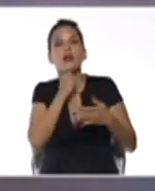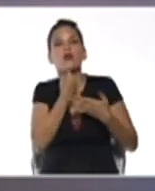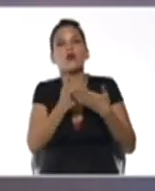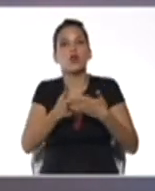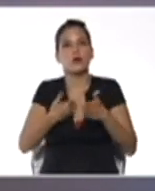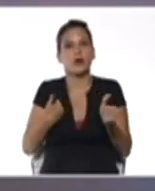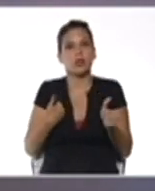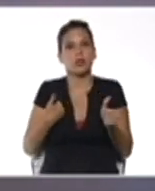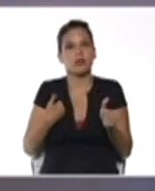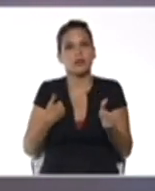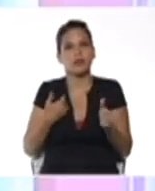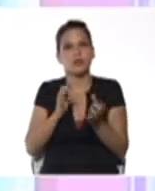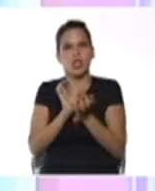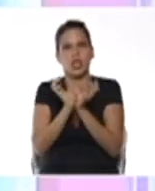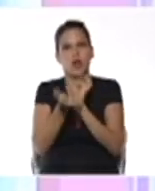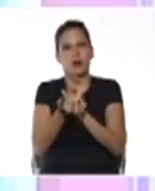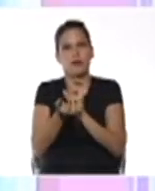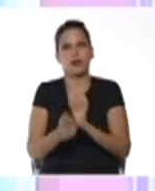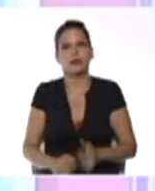GeoGebra